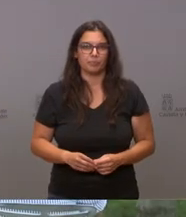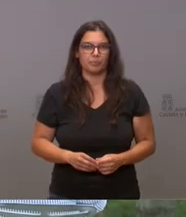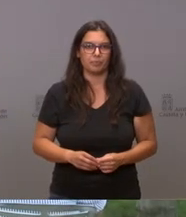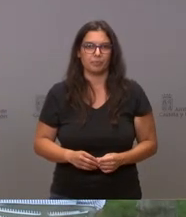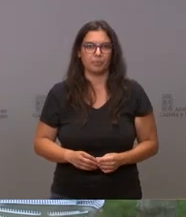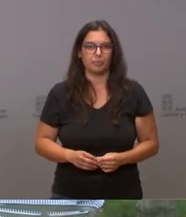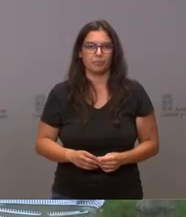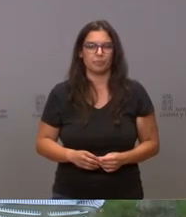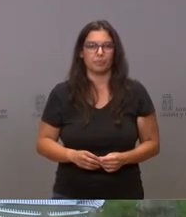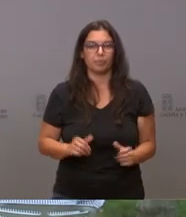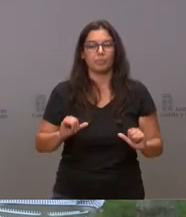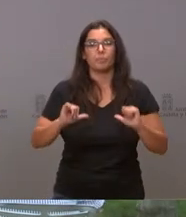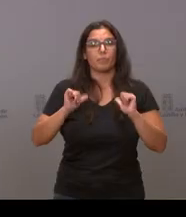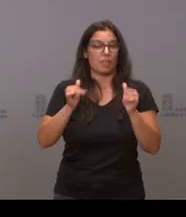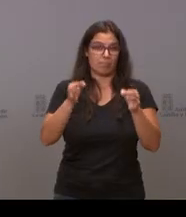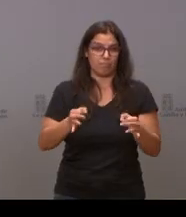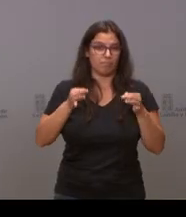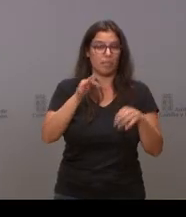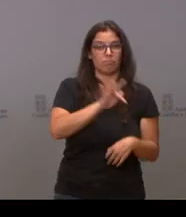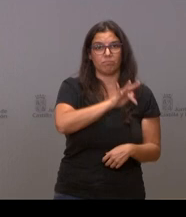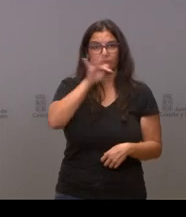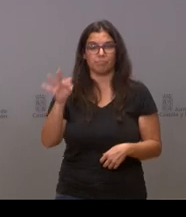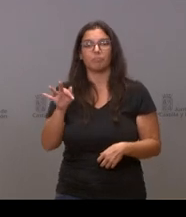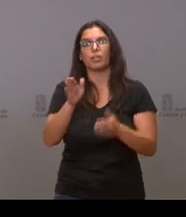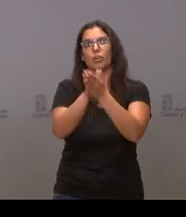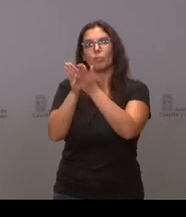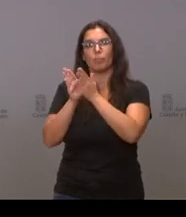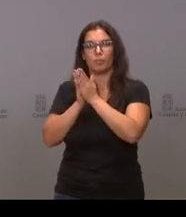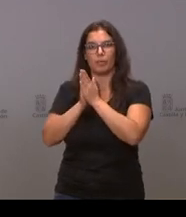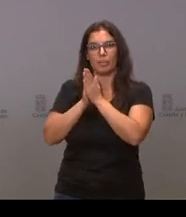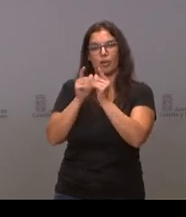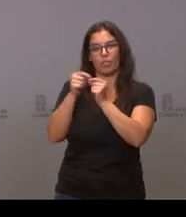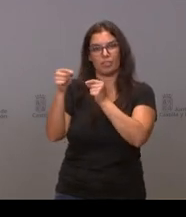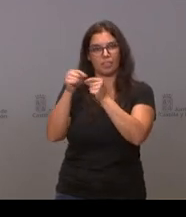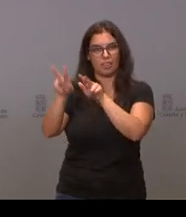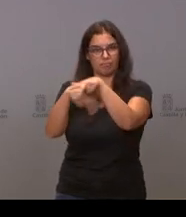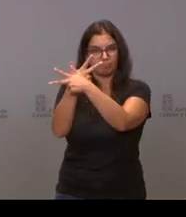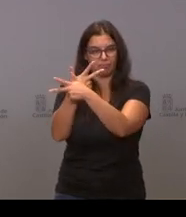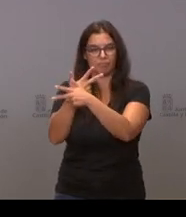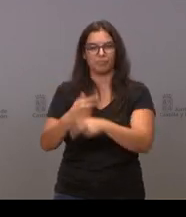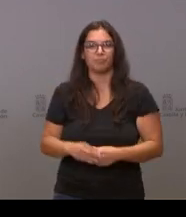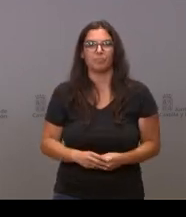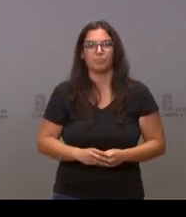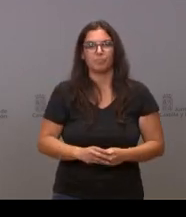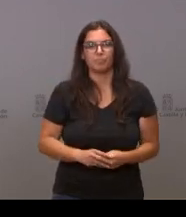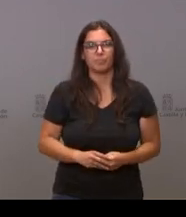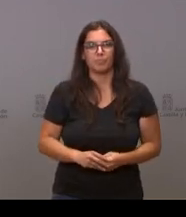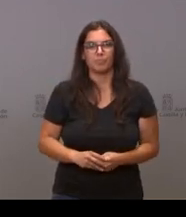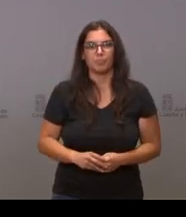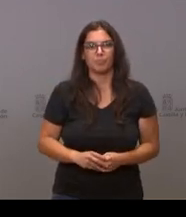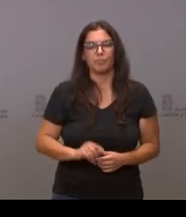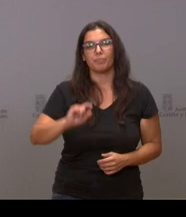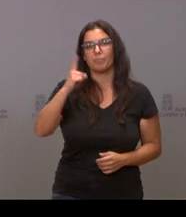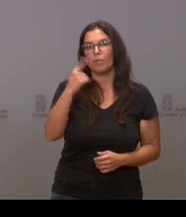Bien, pues abrimos ahora, como siempre, un turno de preguntas con los compañeros que nos siguen por videoconferencia. Y lo iniciamos en